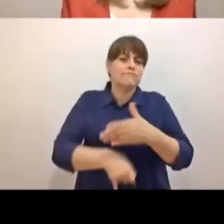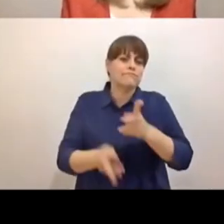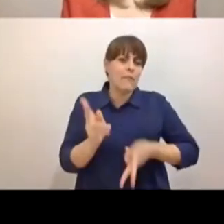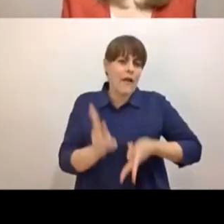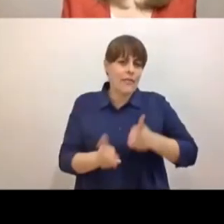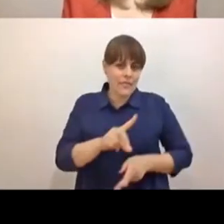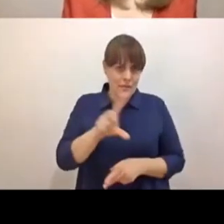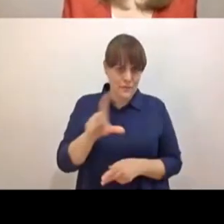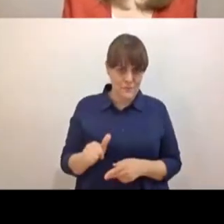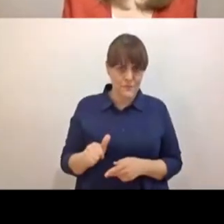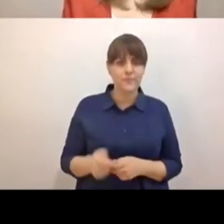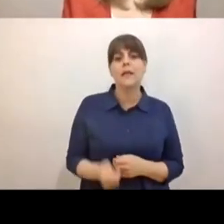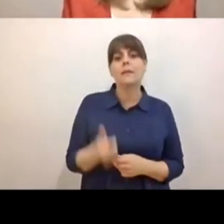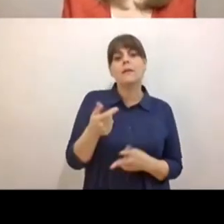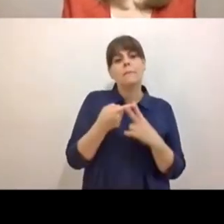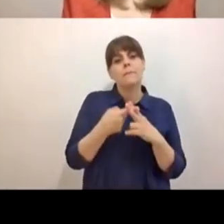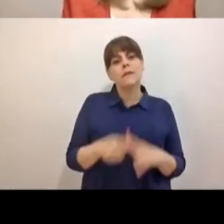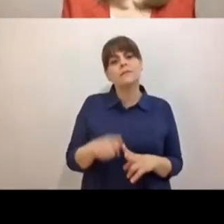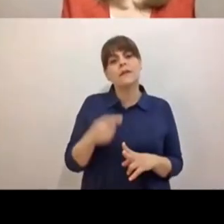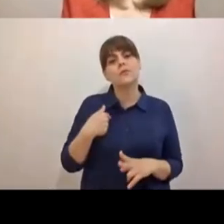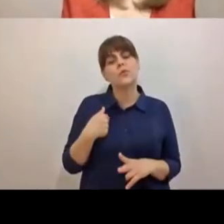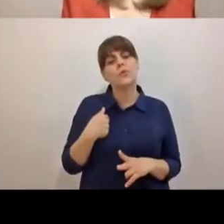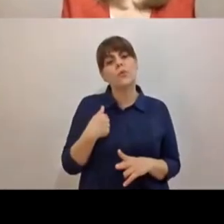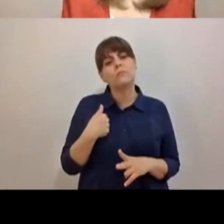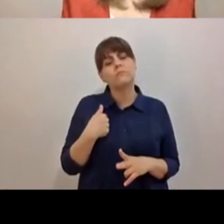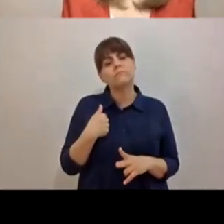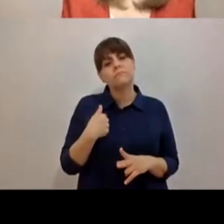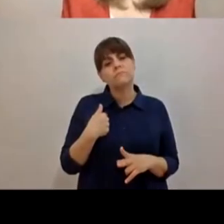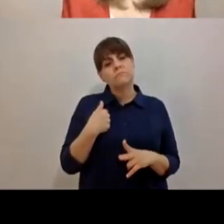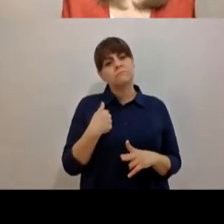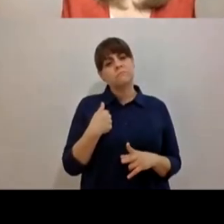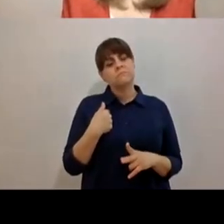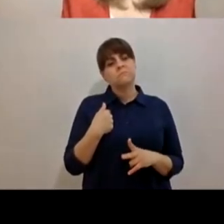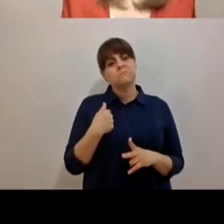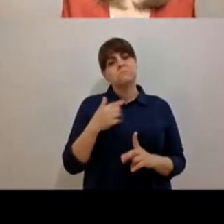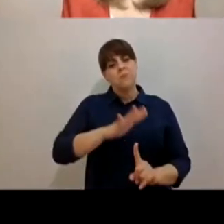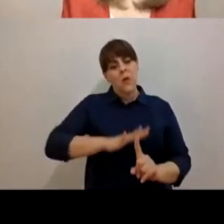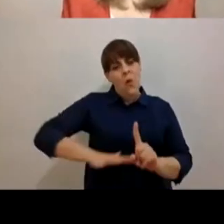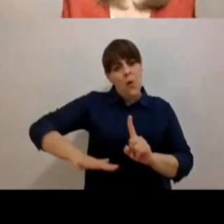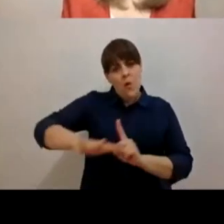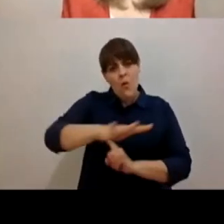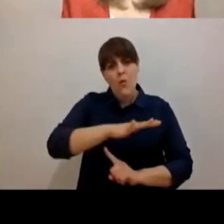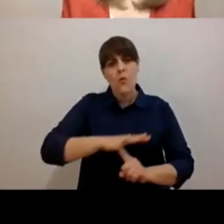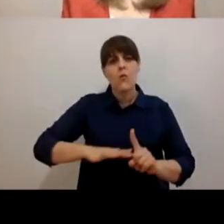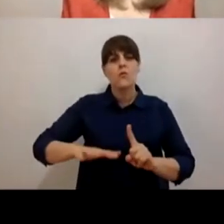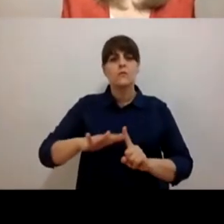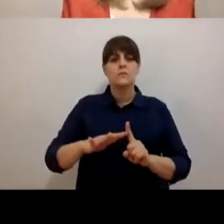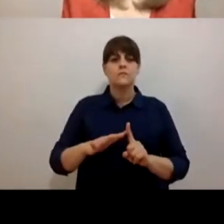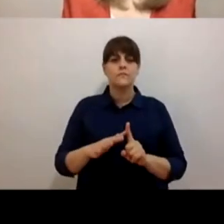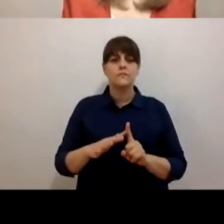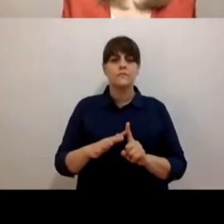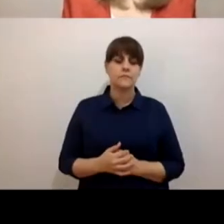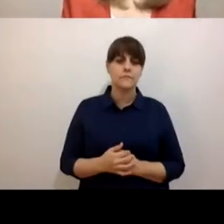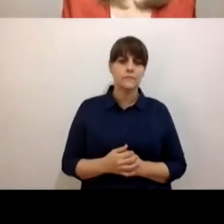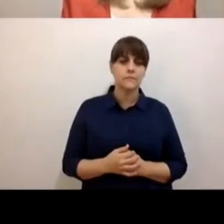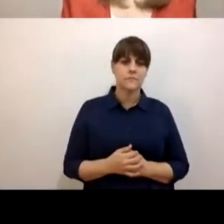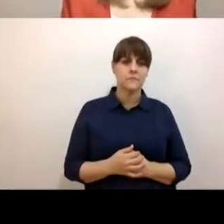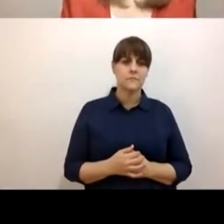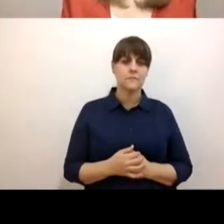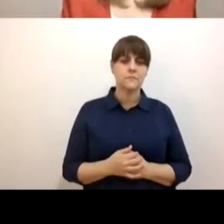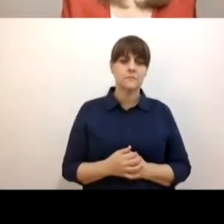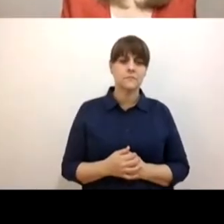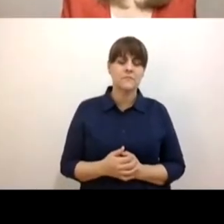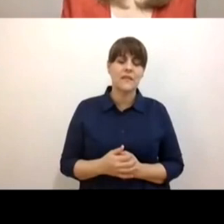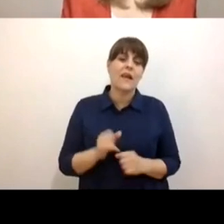comenzar diciendo que aún en el contexto de distanciamiento físico he tenido el